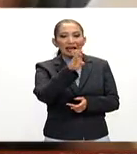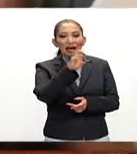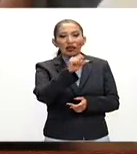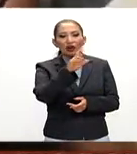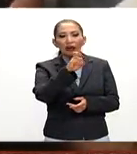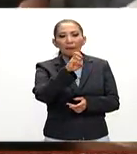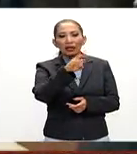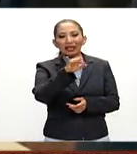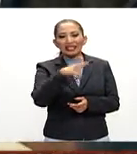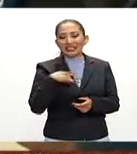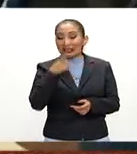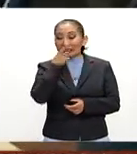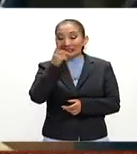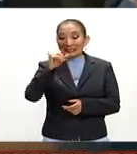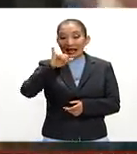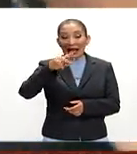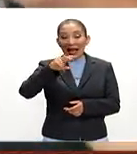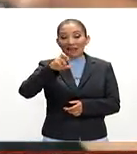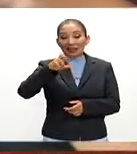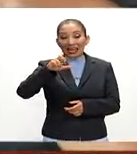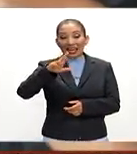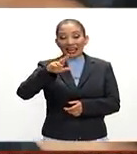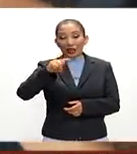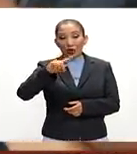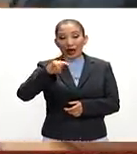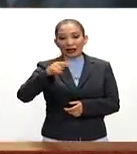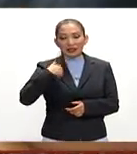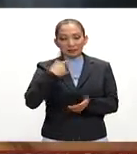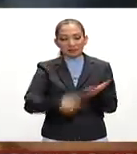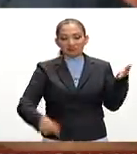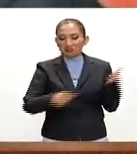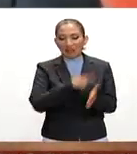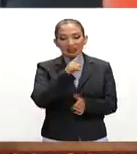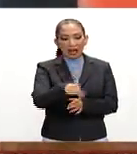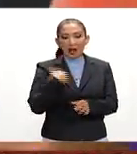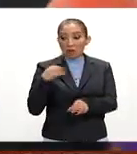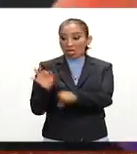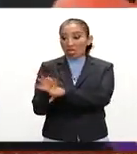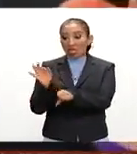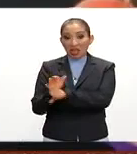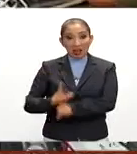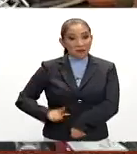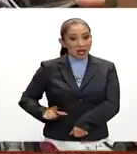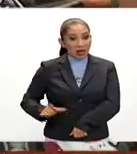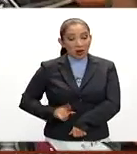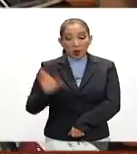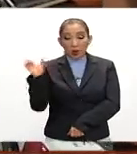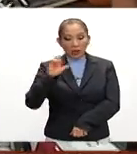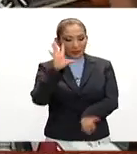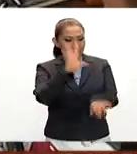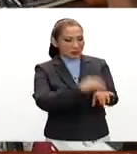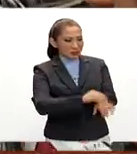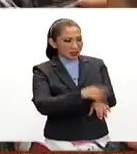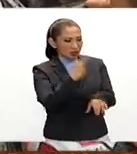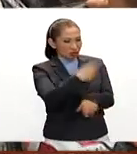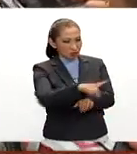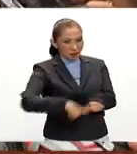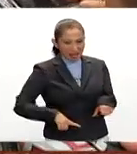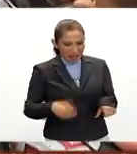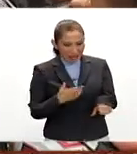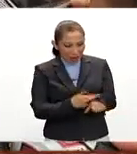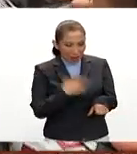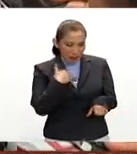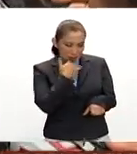explicó que Javier Duarte perdió su fuero constitucional al momento de solicitar licencia a su cargo